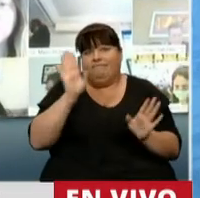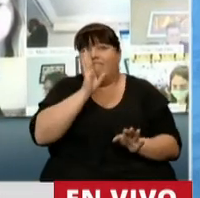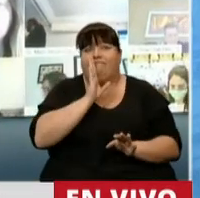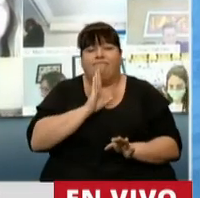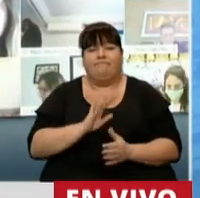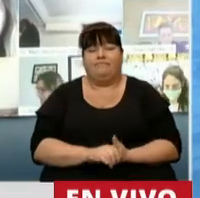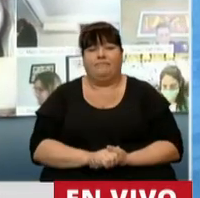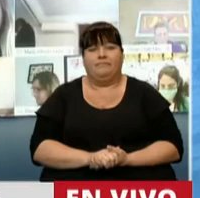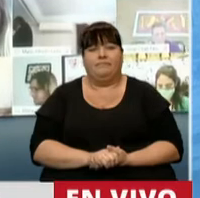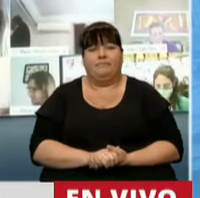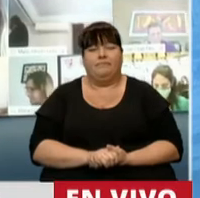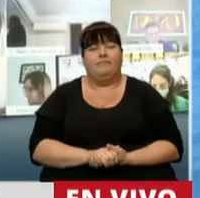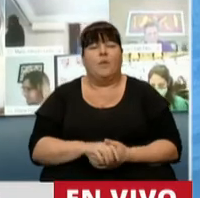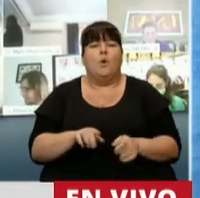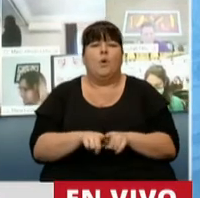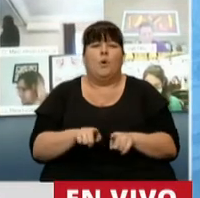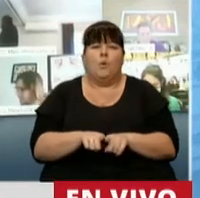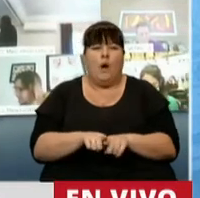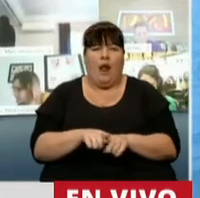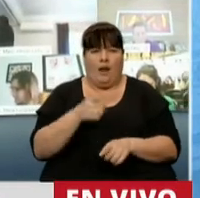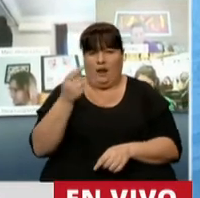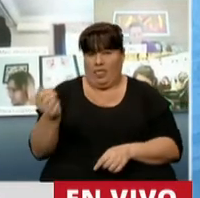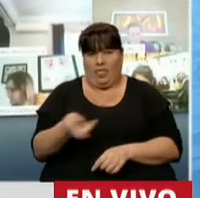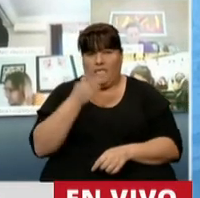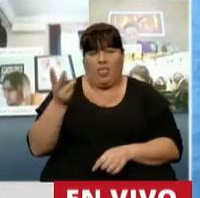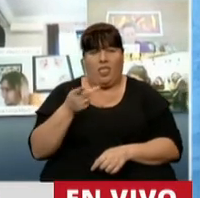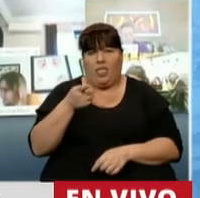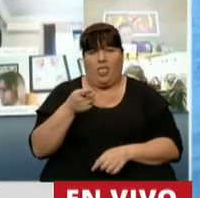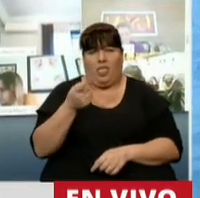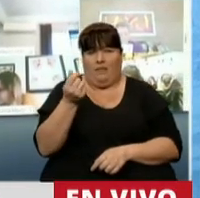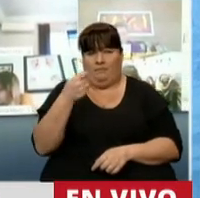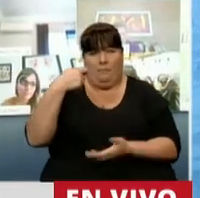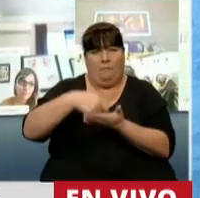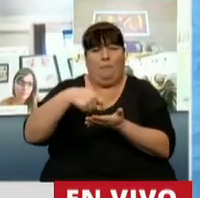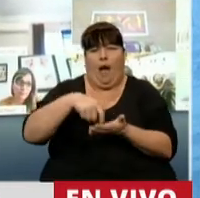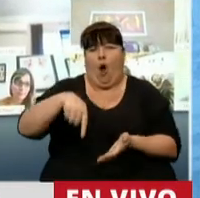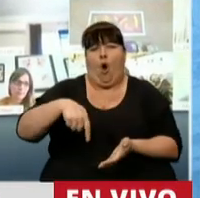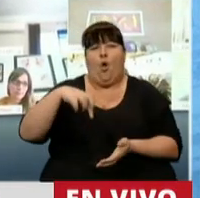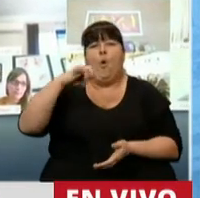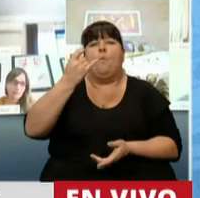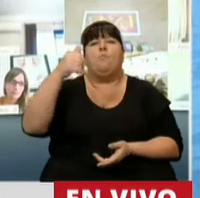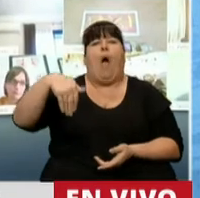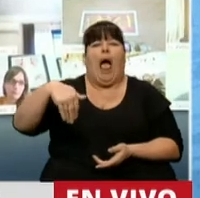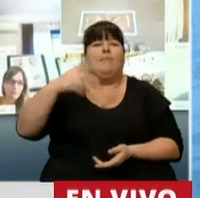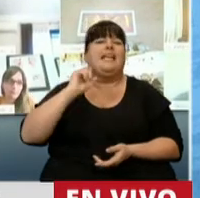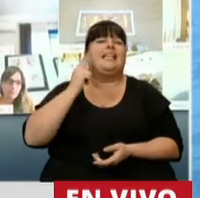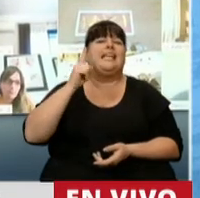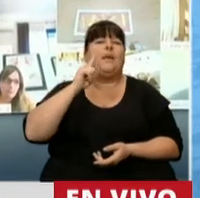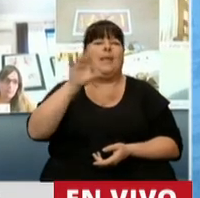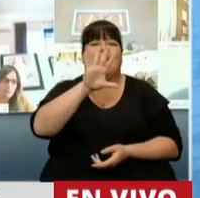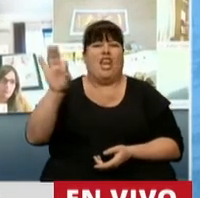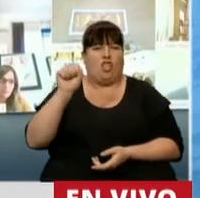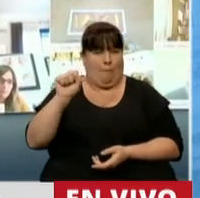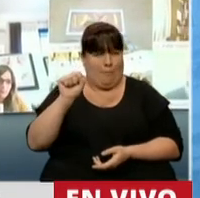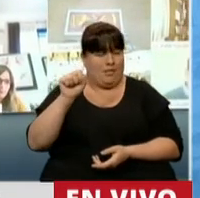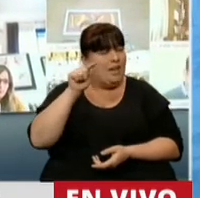realmente miserable valor que tiene hoy una PUAM, que es 13.500 pesos.